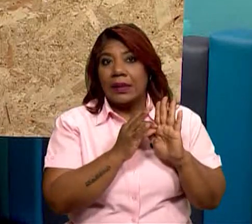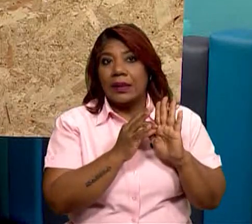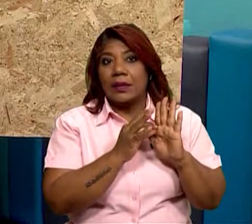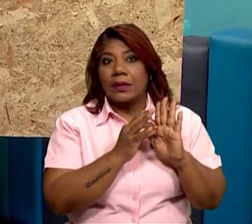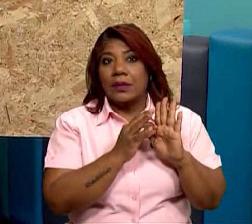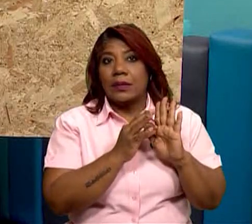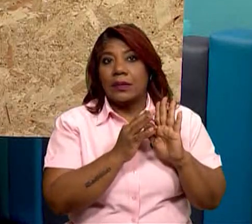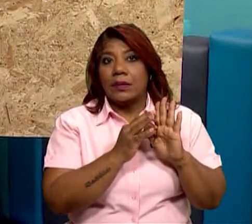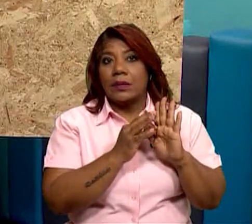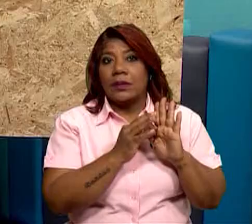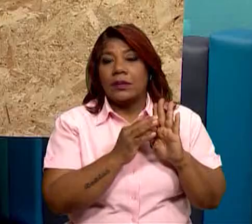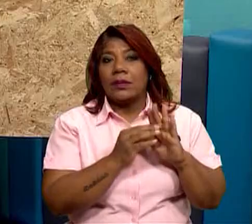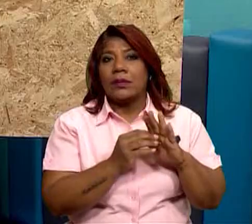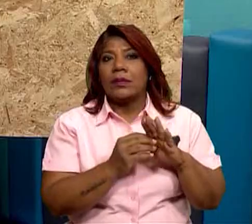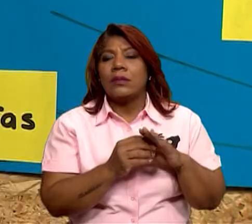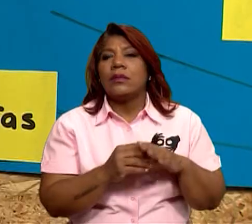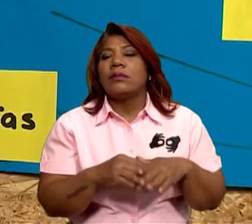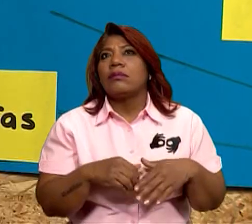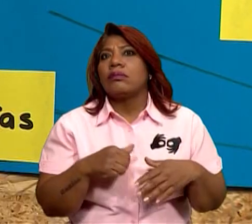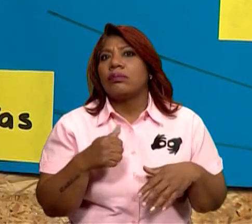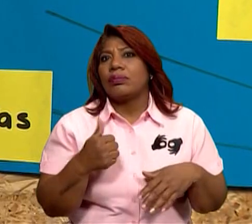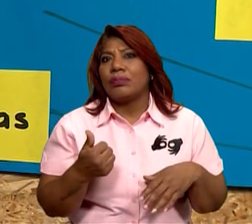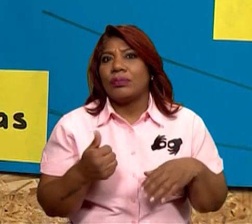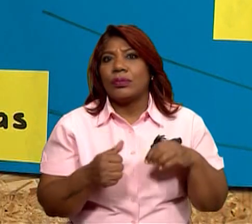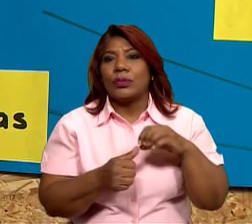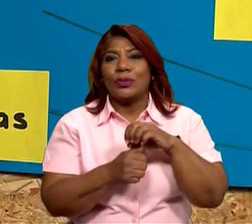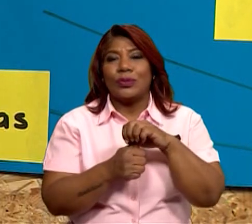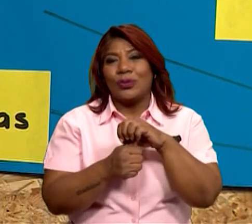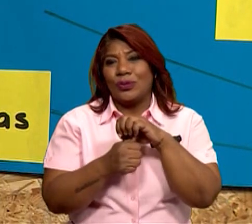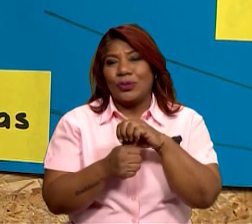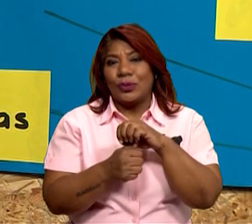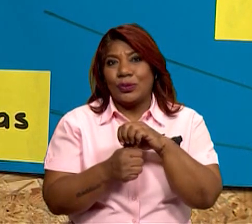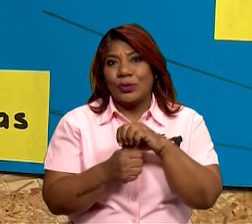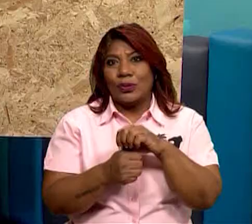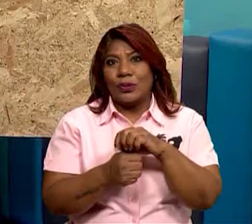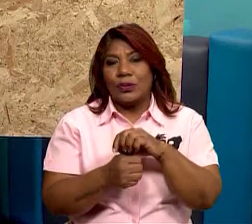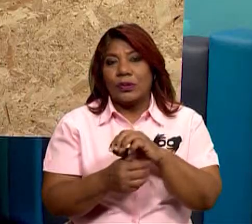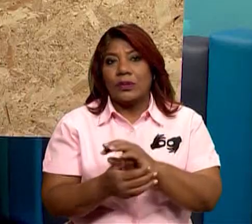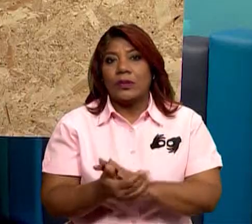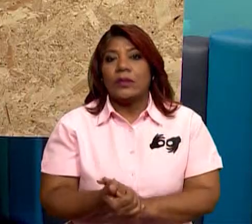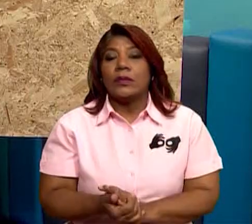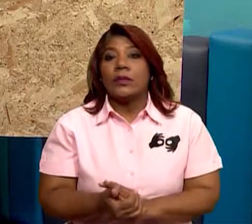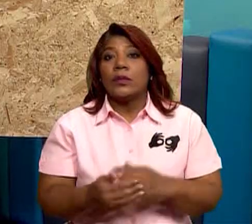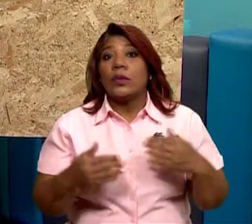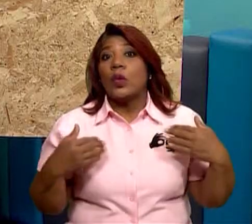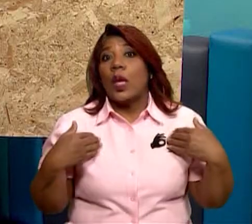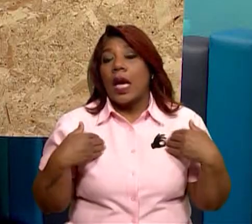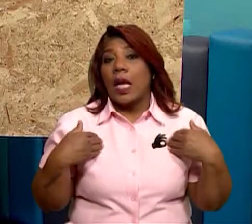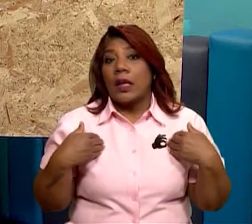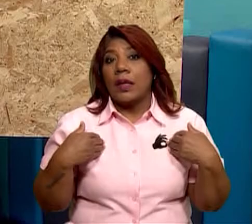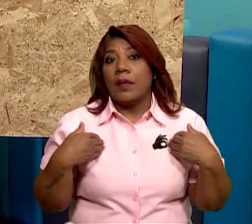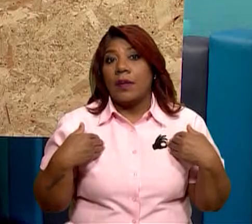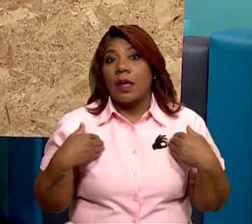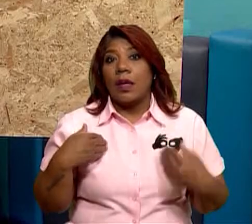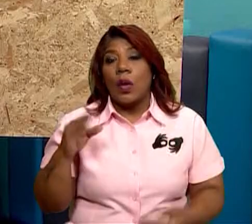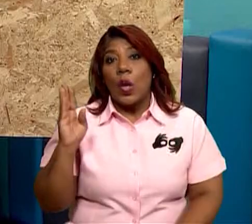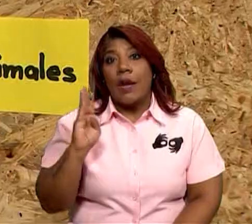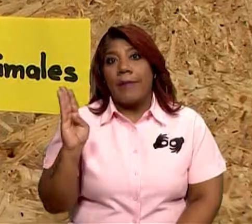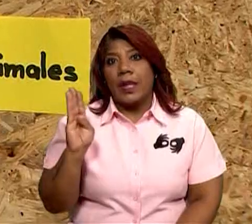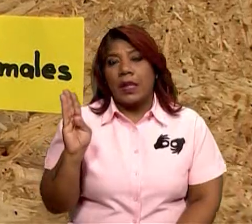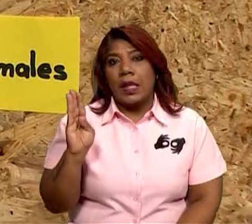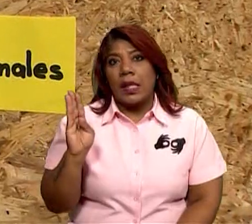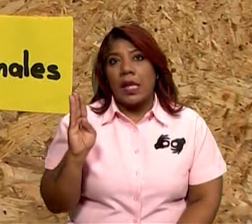los hongos, pero ¿qué otros podrían ser? A ver, los animales o las bacterias.